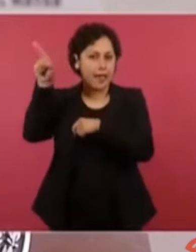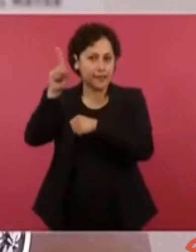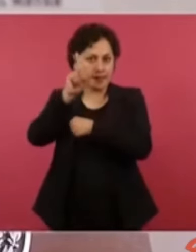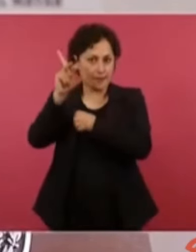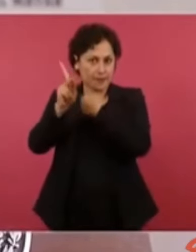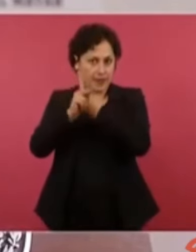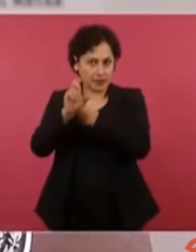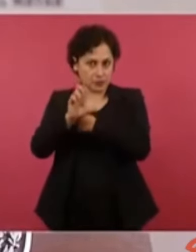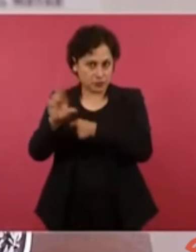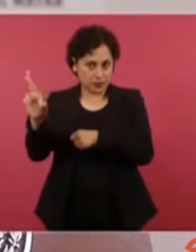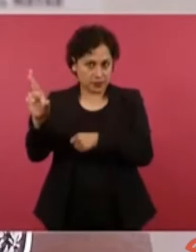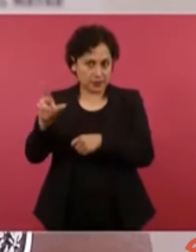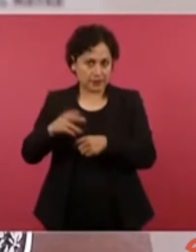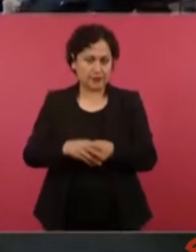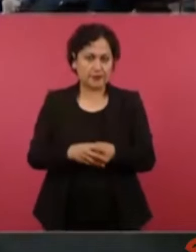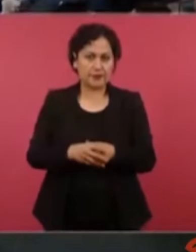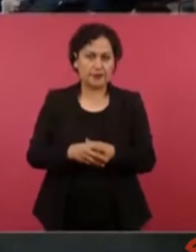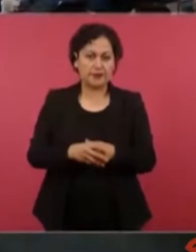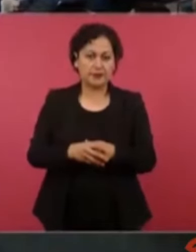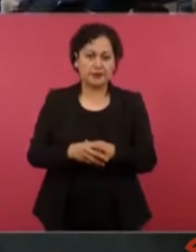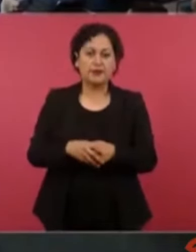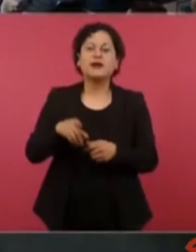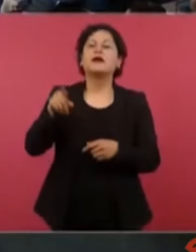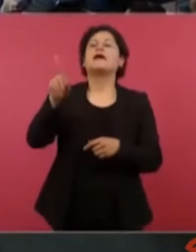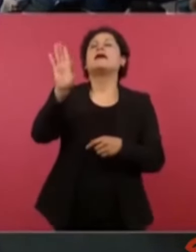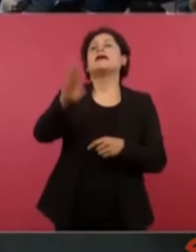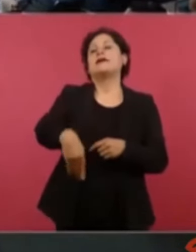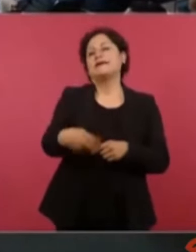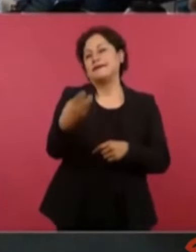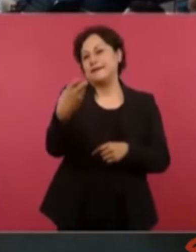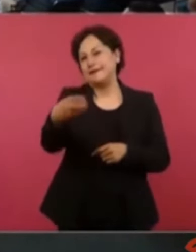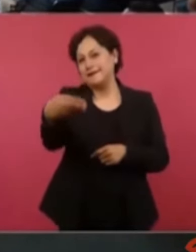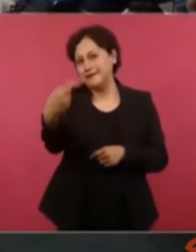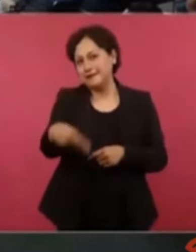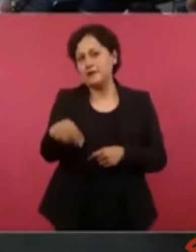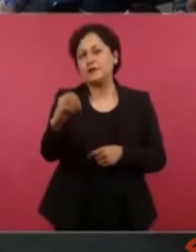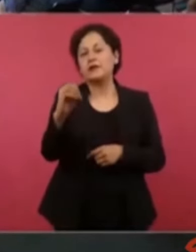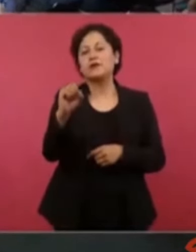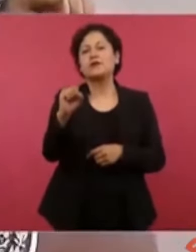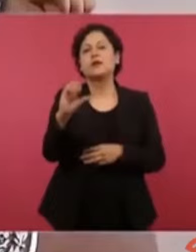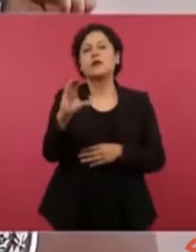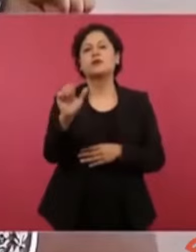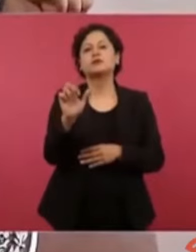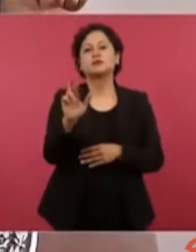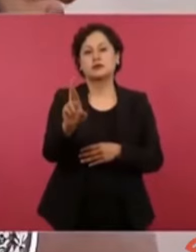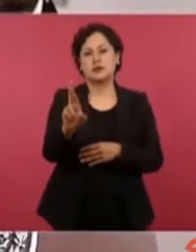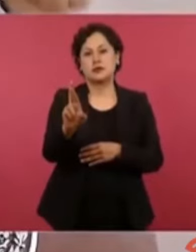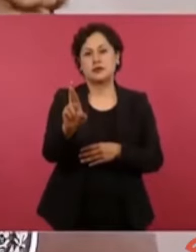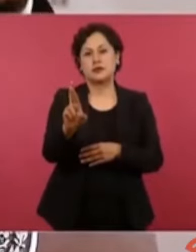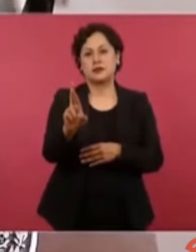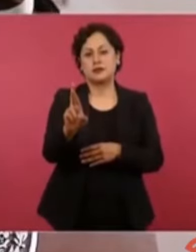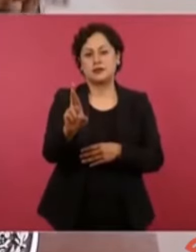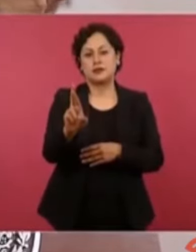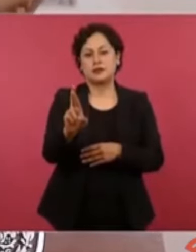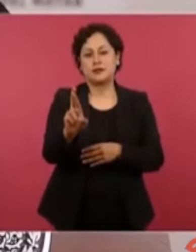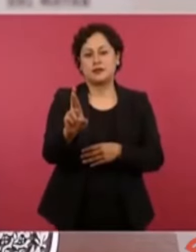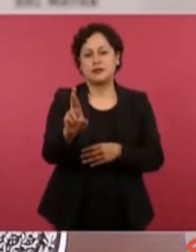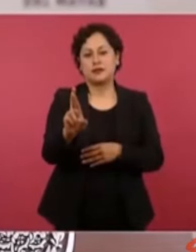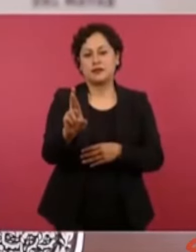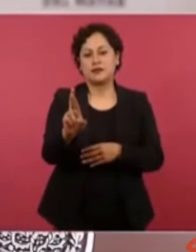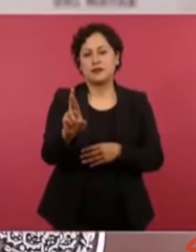Oscar, Oscar Arias,